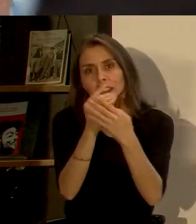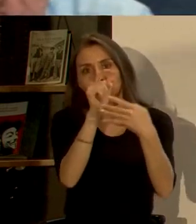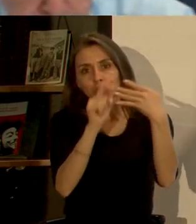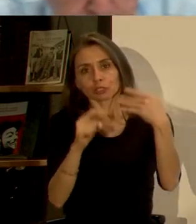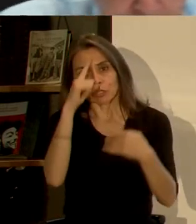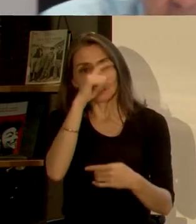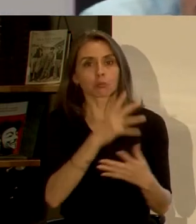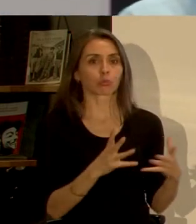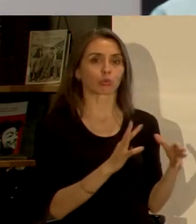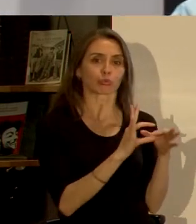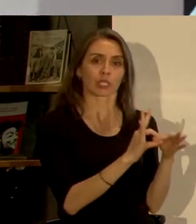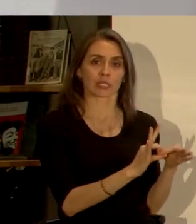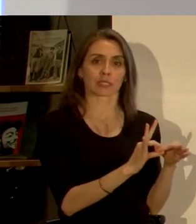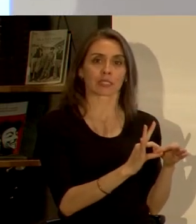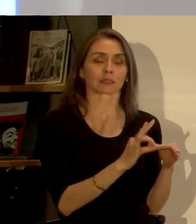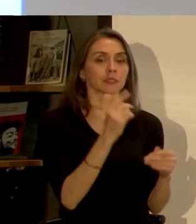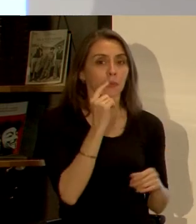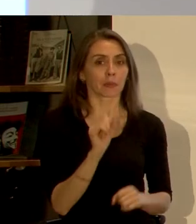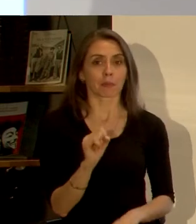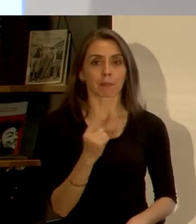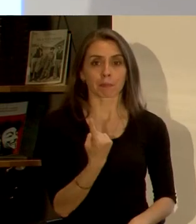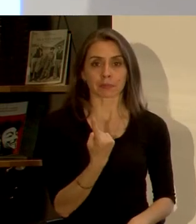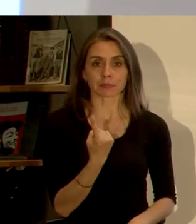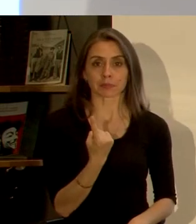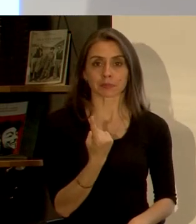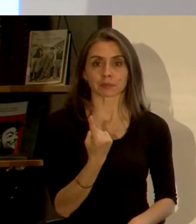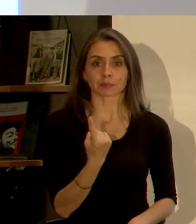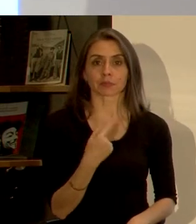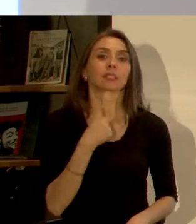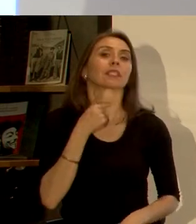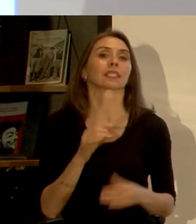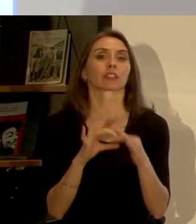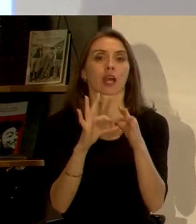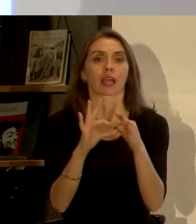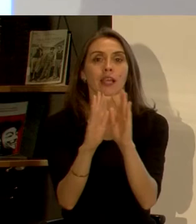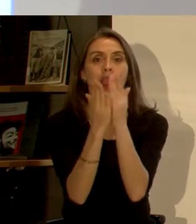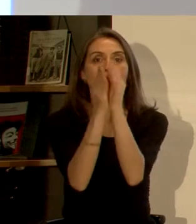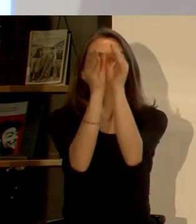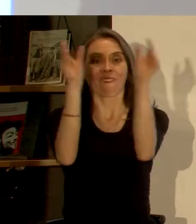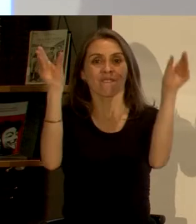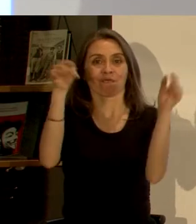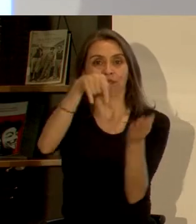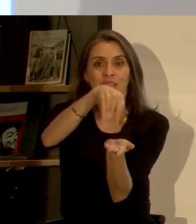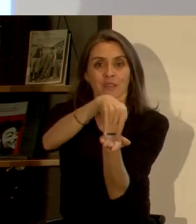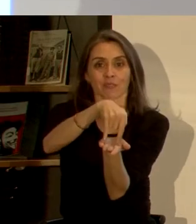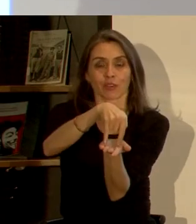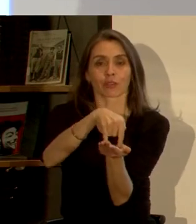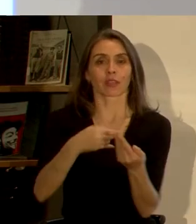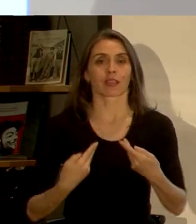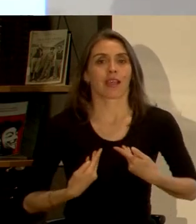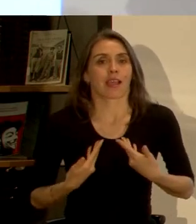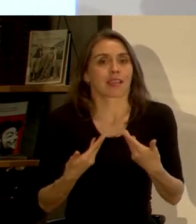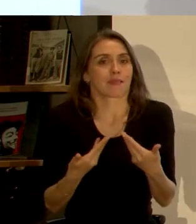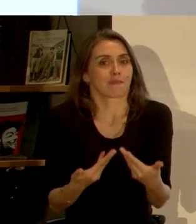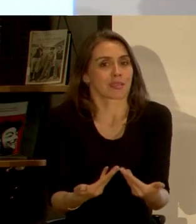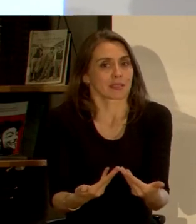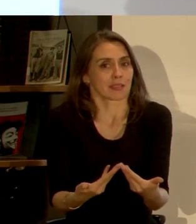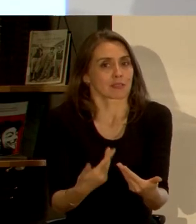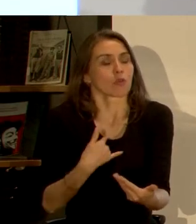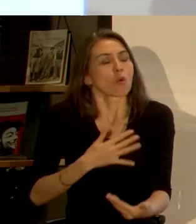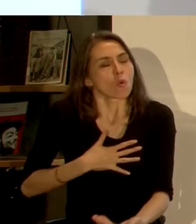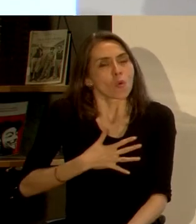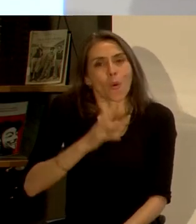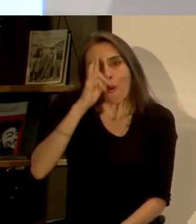José Miguel, muchas gracias, y primero de todo, quiero agradecer a la Biblioteca esta amable invitación, frente a la cual me siento